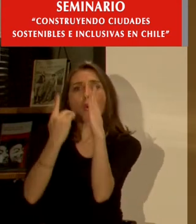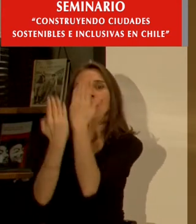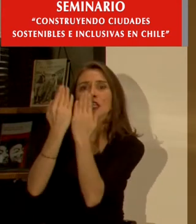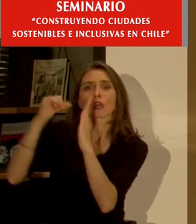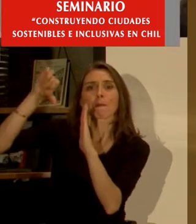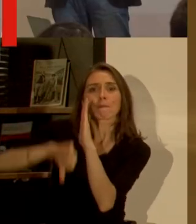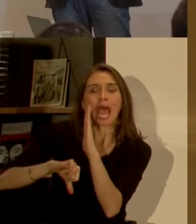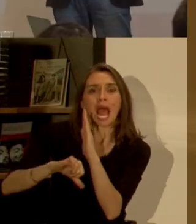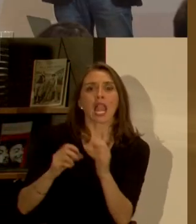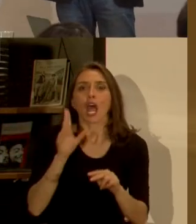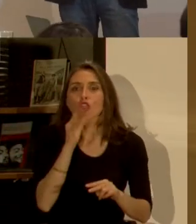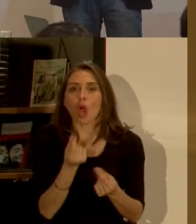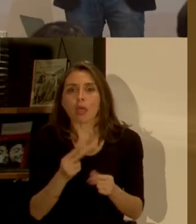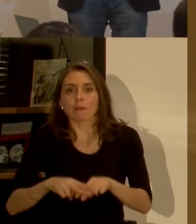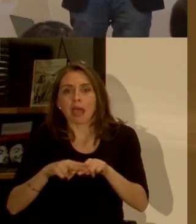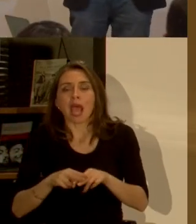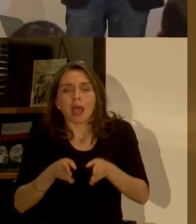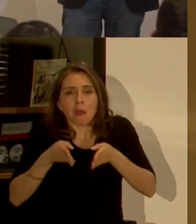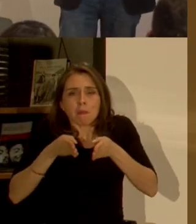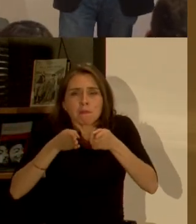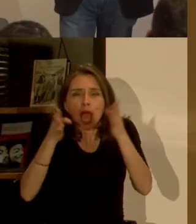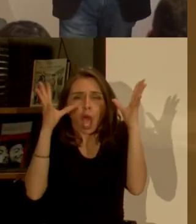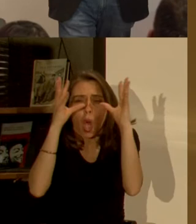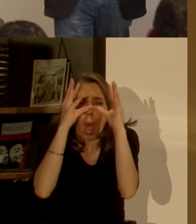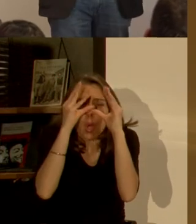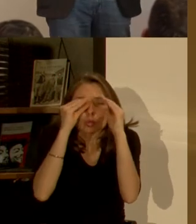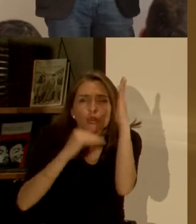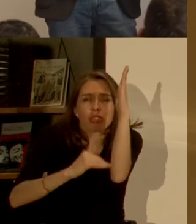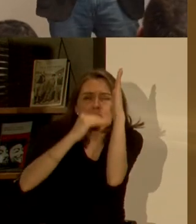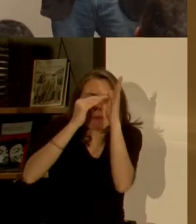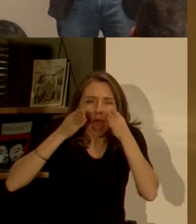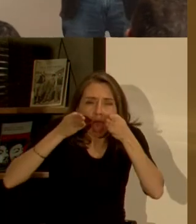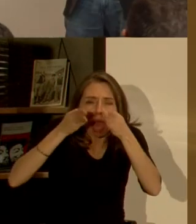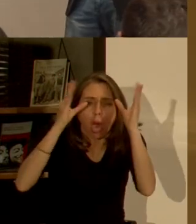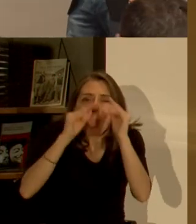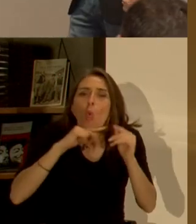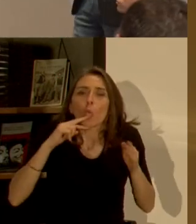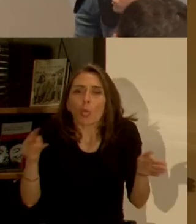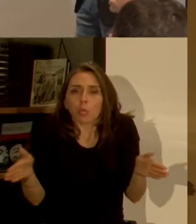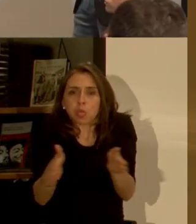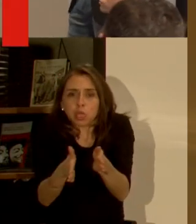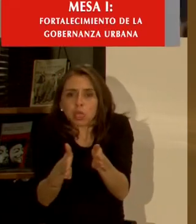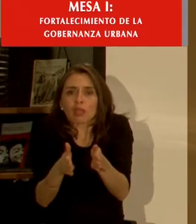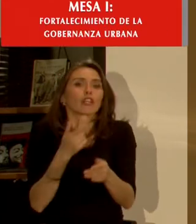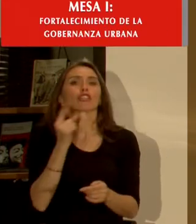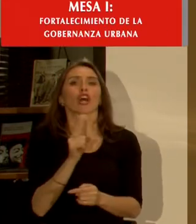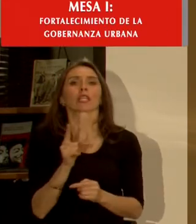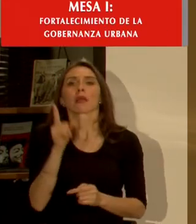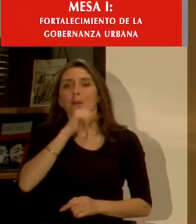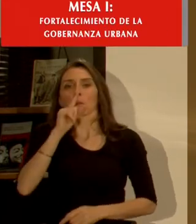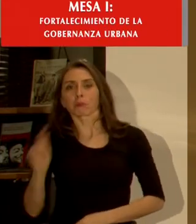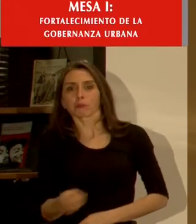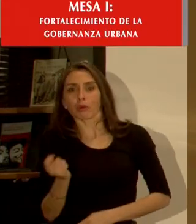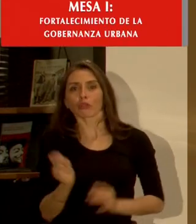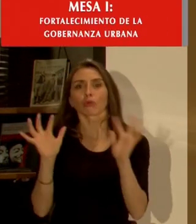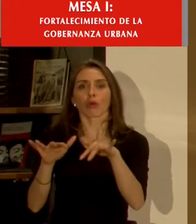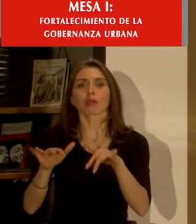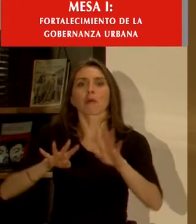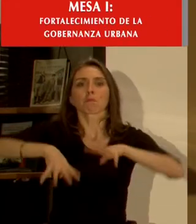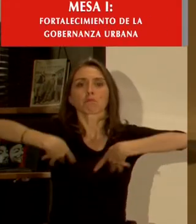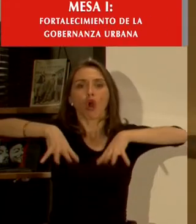porque no hay recursos para mantenerlo? pasillos oscuros estrechos usos no deseados burdeles hoteles